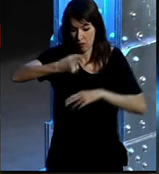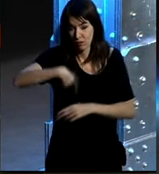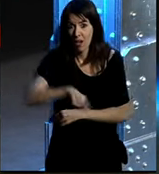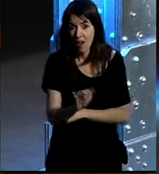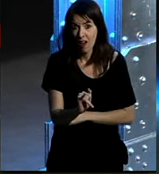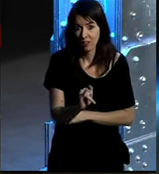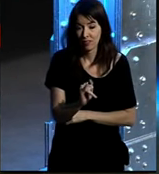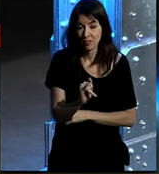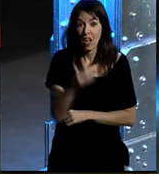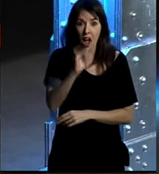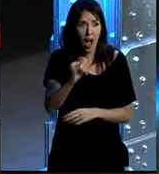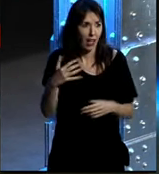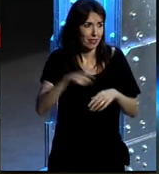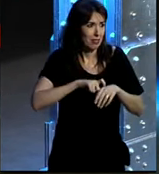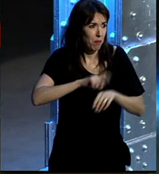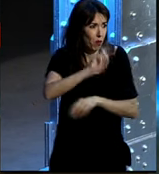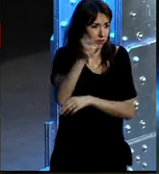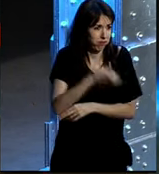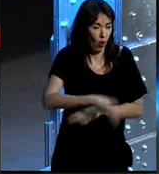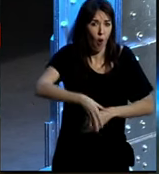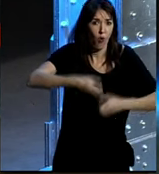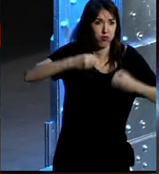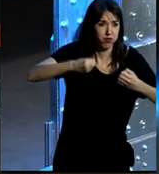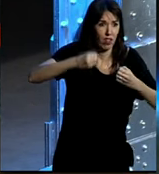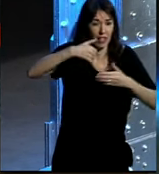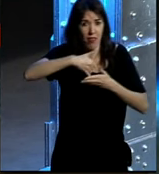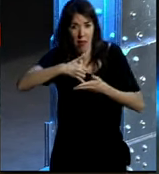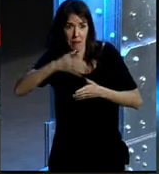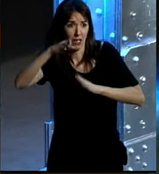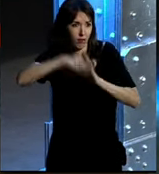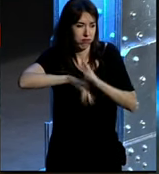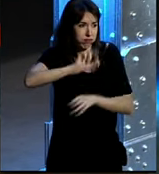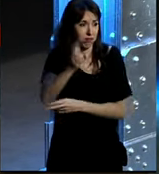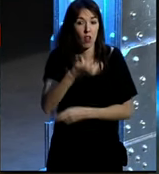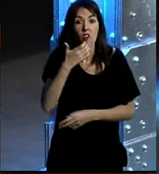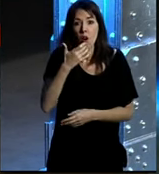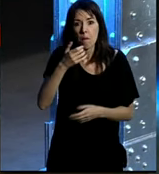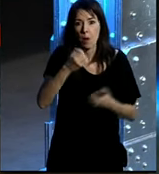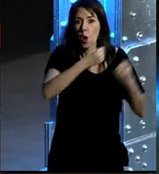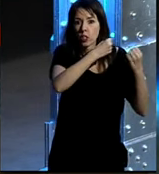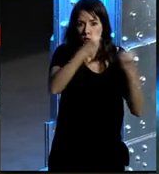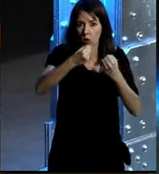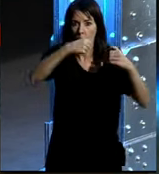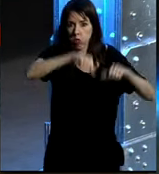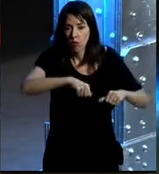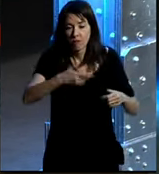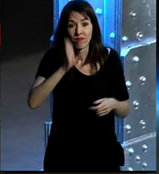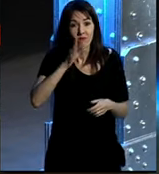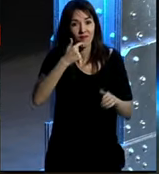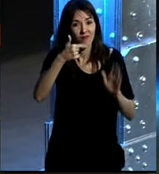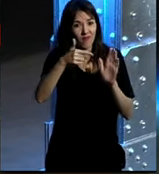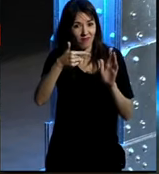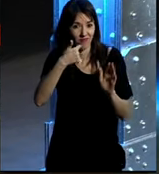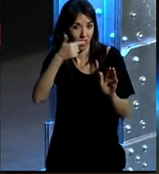existen existen y son de todo tipo tamaño y condición hay de carácter institucional somos como decía una